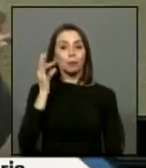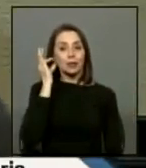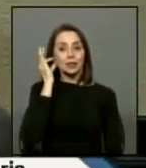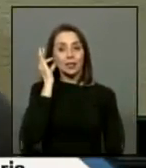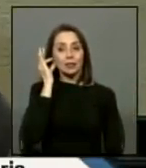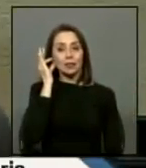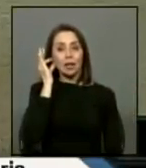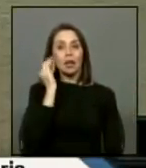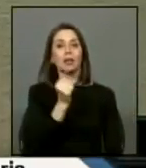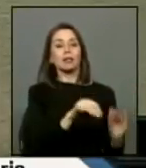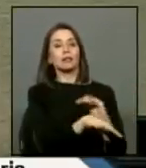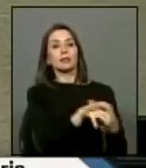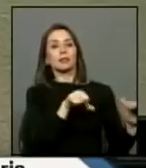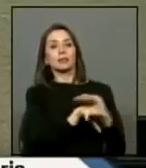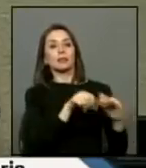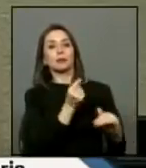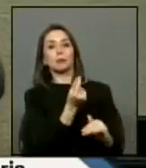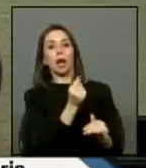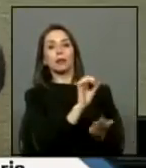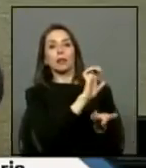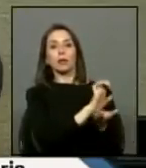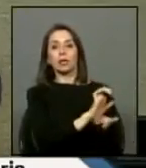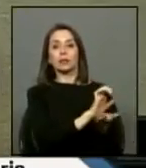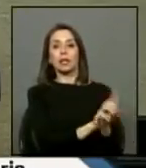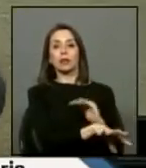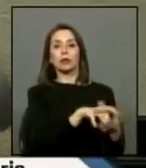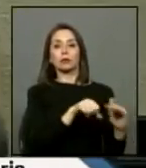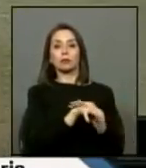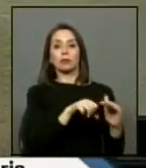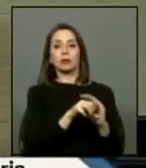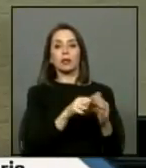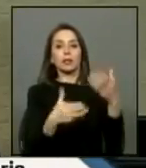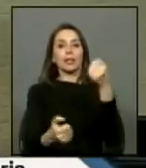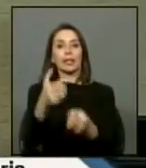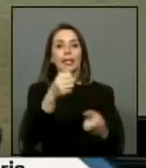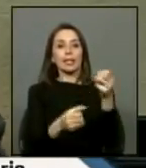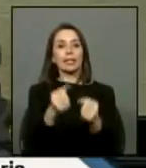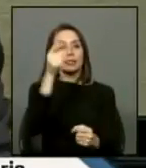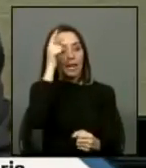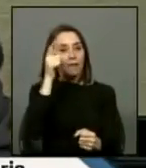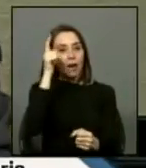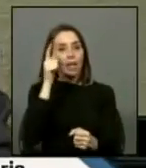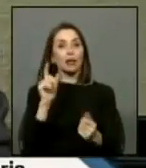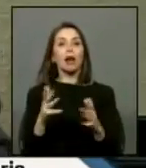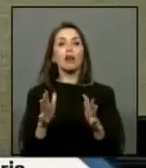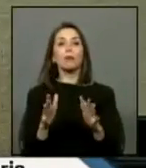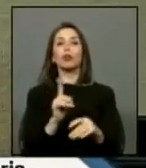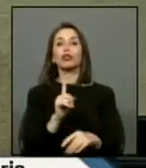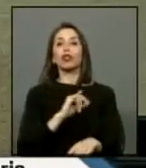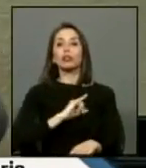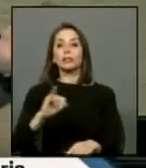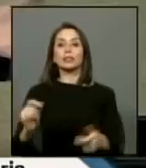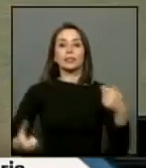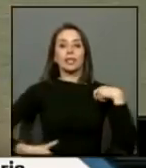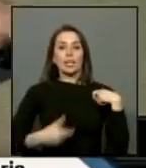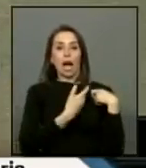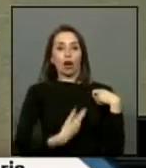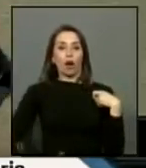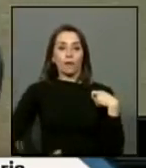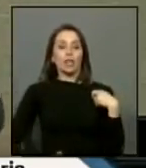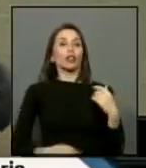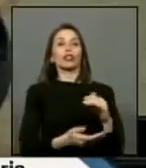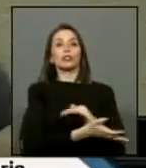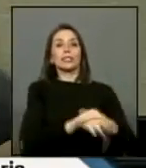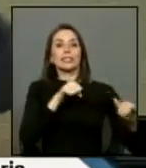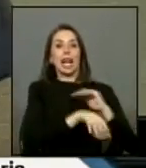saquémosle platita al estado saquémosle el checita a la vaca porque lo más probable es que no sigamos siendo gobierno entonces hay que